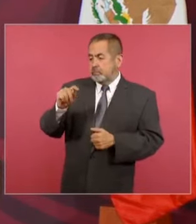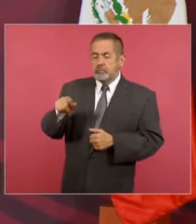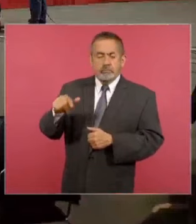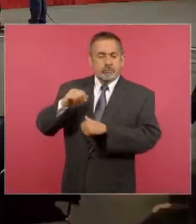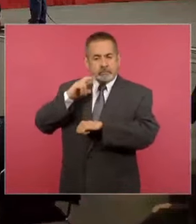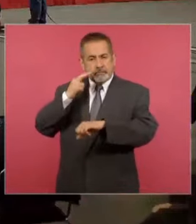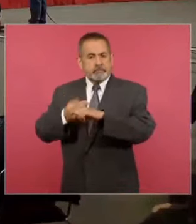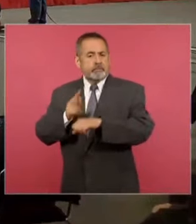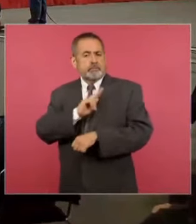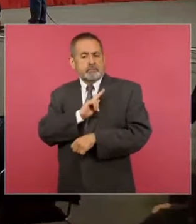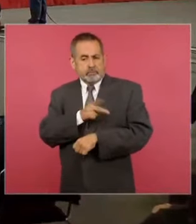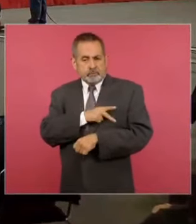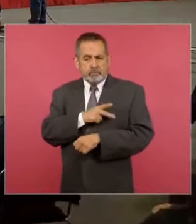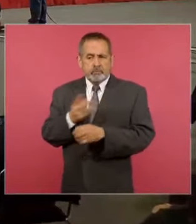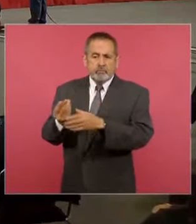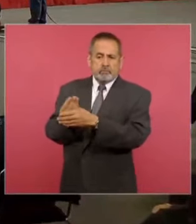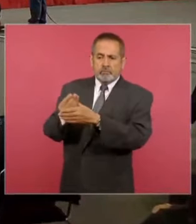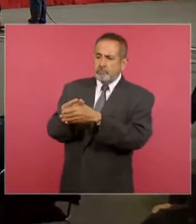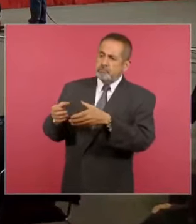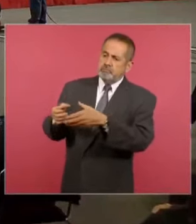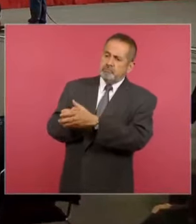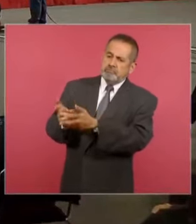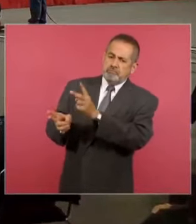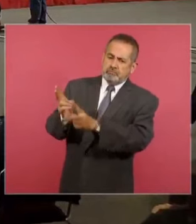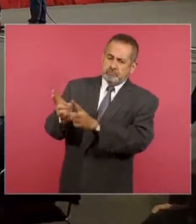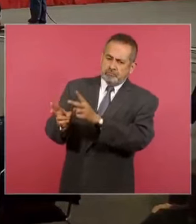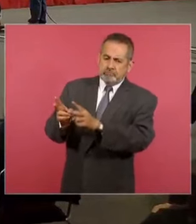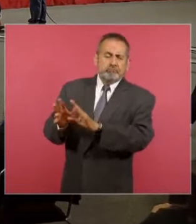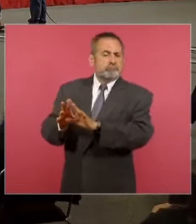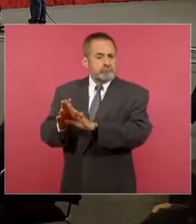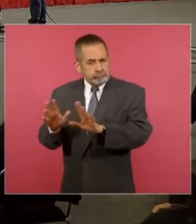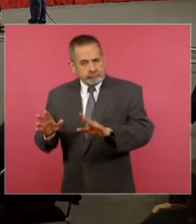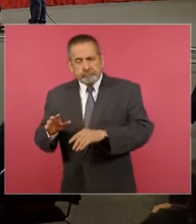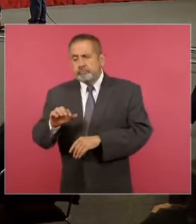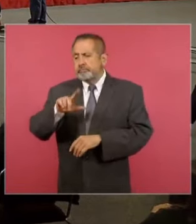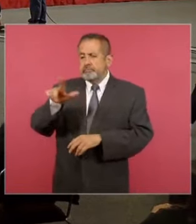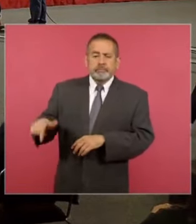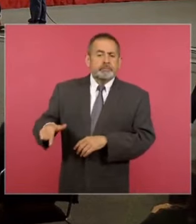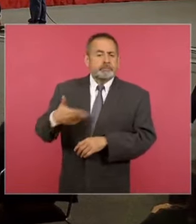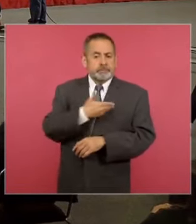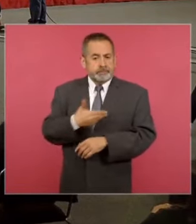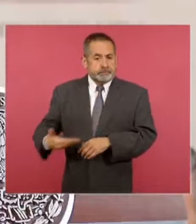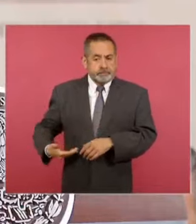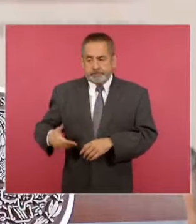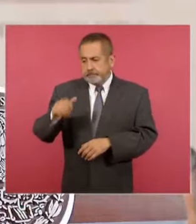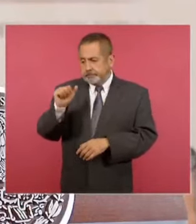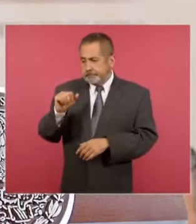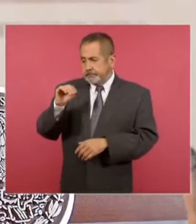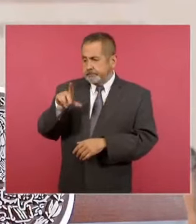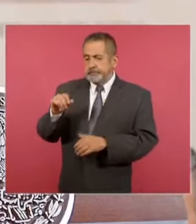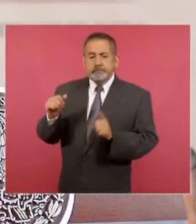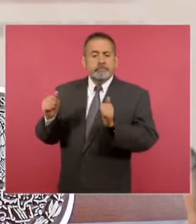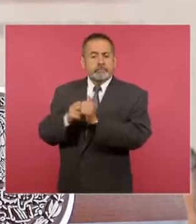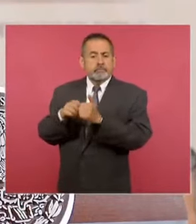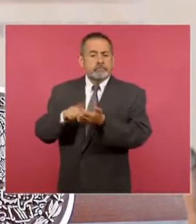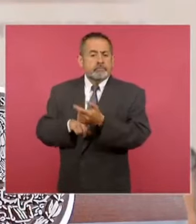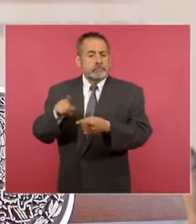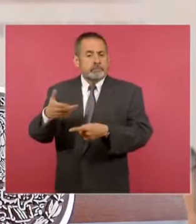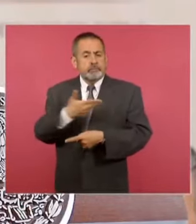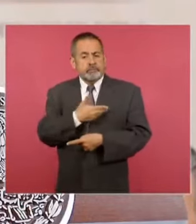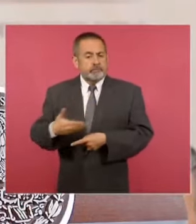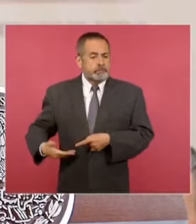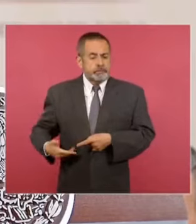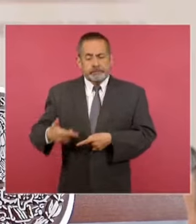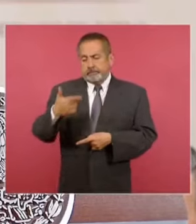Portugal. Fue una reunión privada. También el encuentro que sostuvo el presidente López Obrador con el presidente